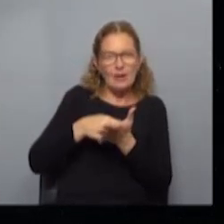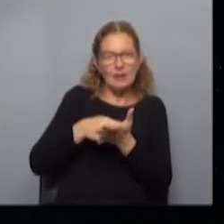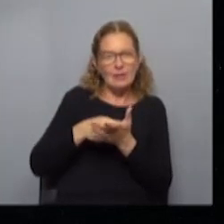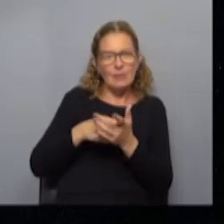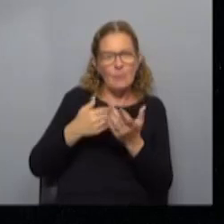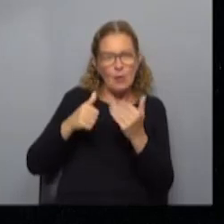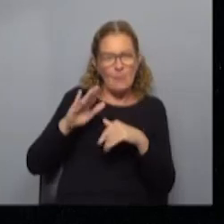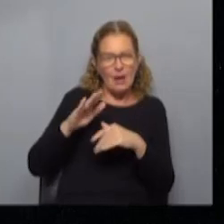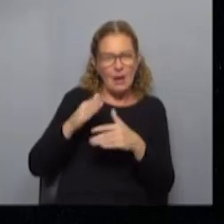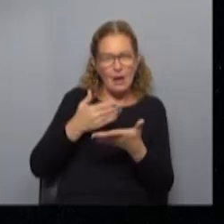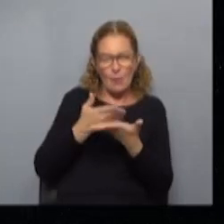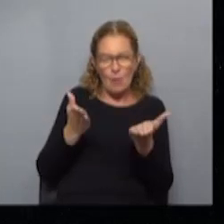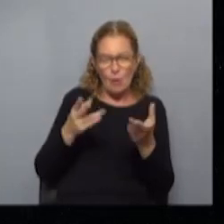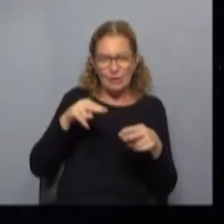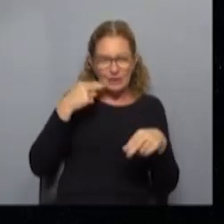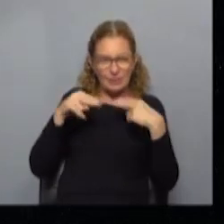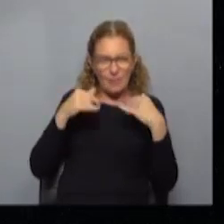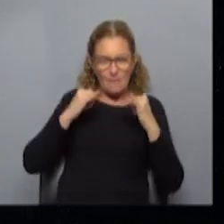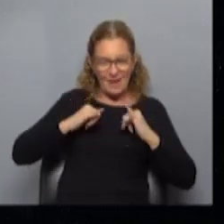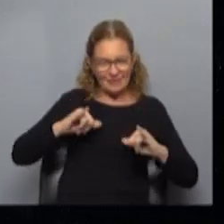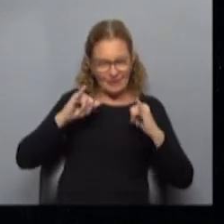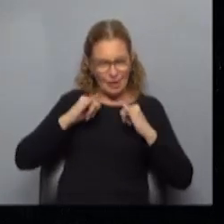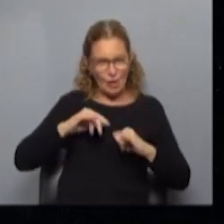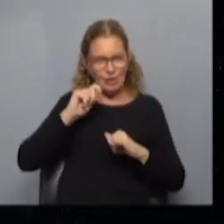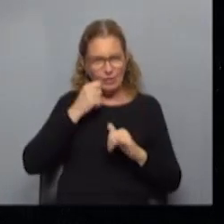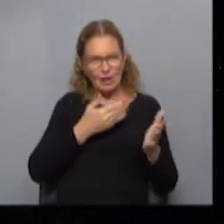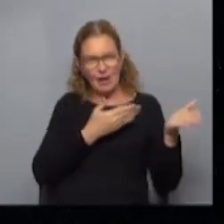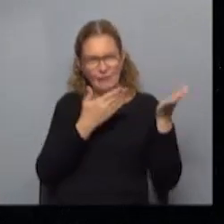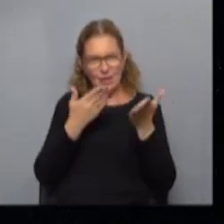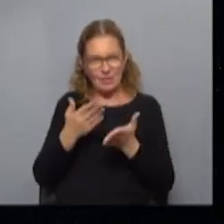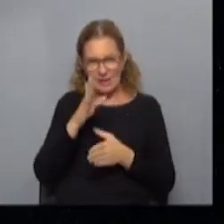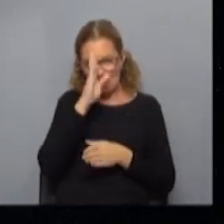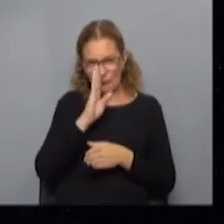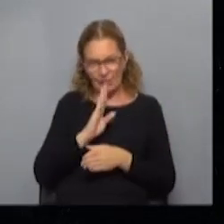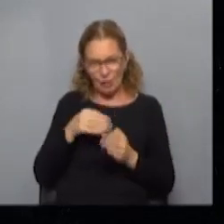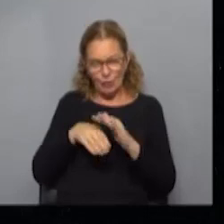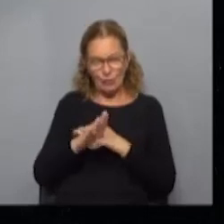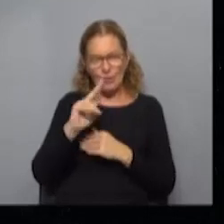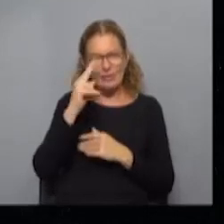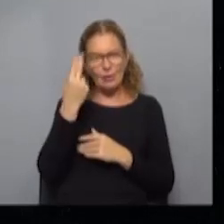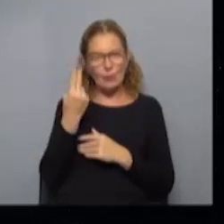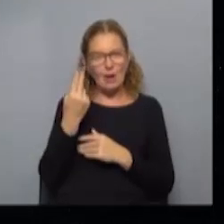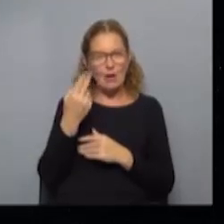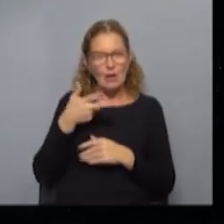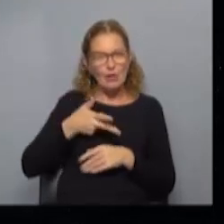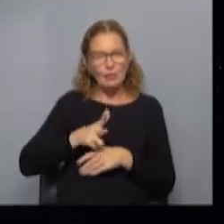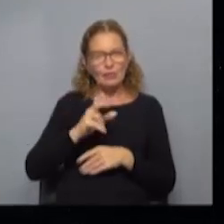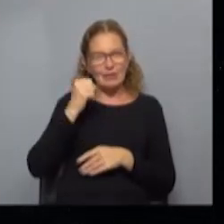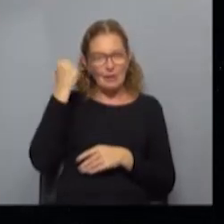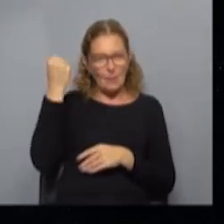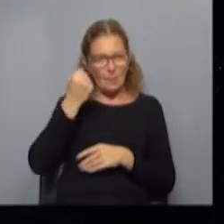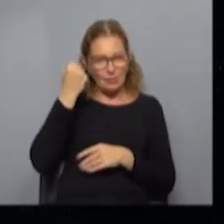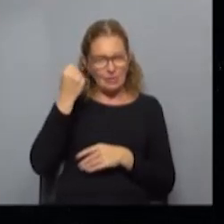un poco más que eso, tiene excelente gastronomía, muy buenos paseos, es la bienvenida a los brasileños cuando ingresan al Uruguay, Rocha tiene una importancia